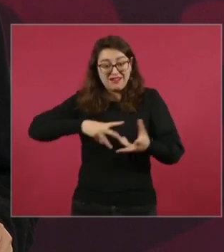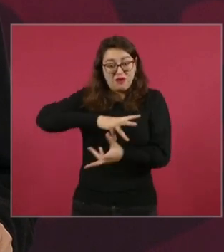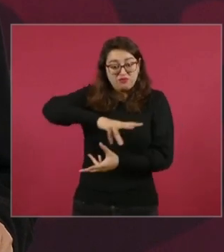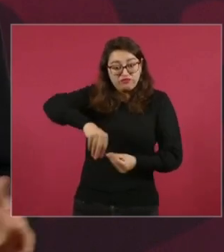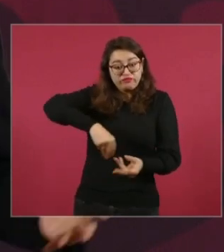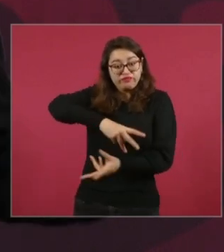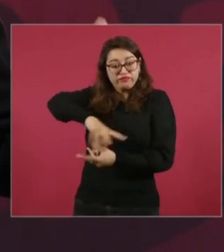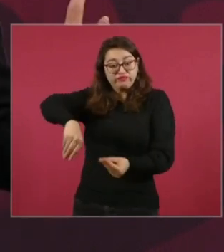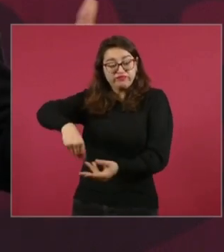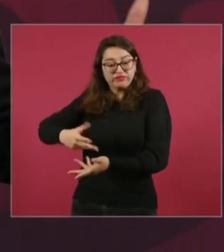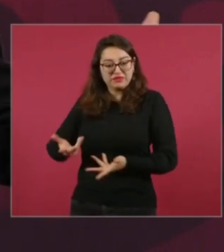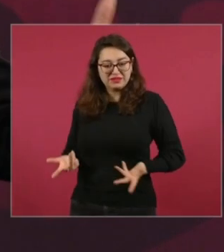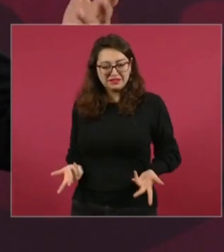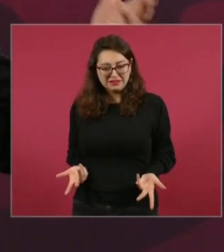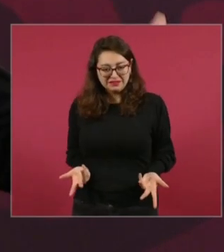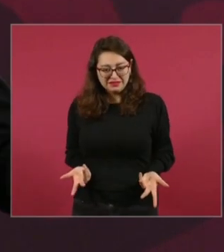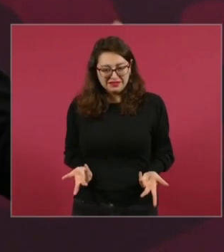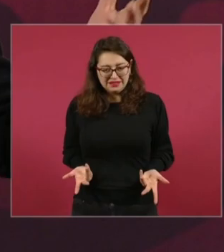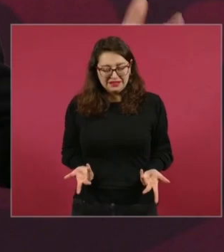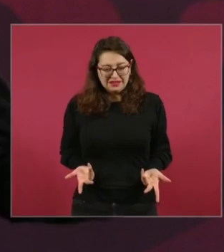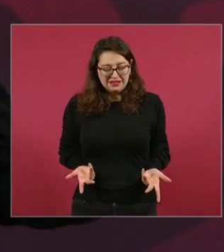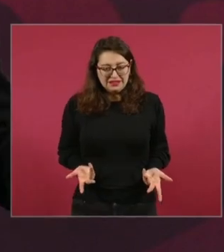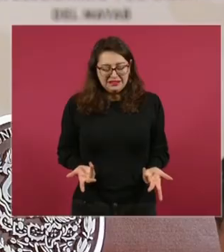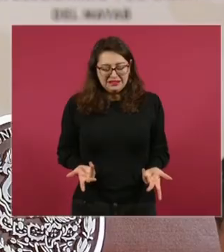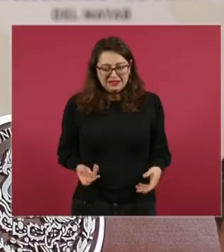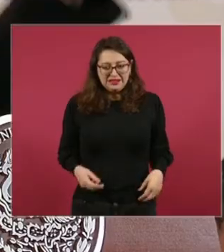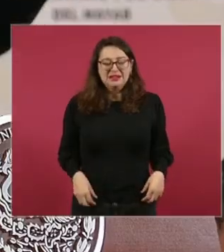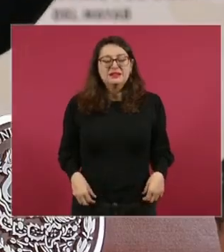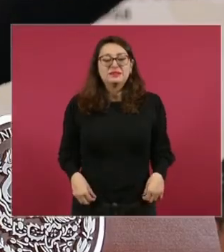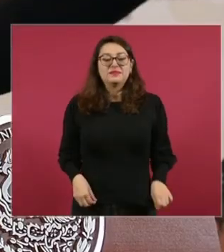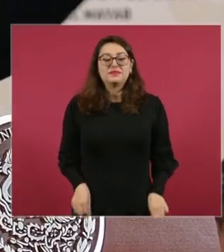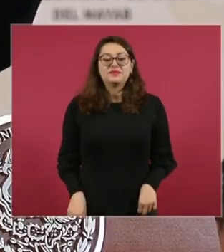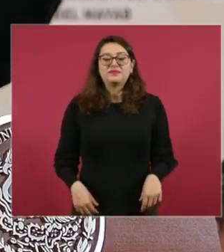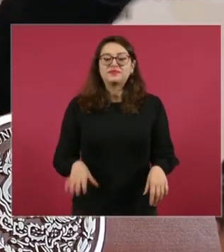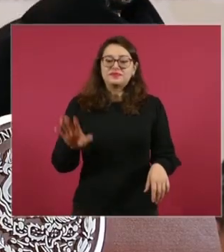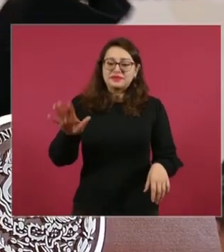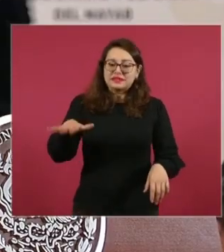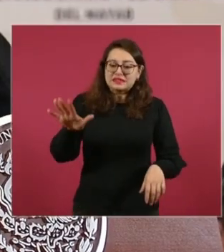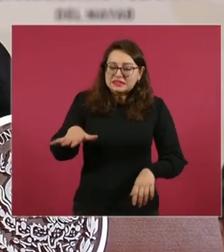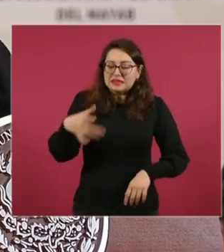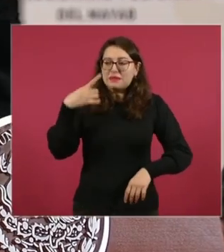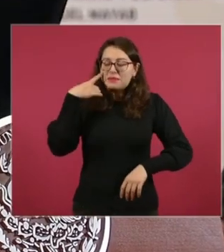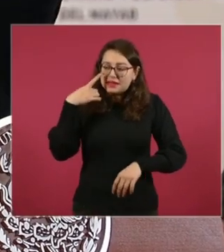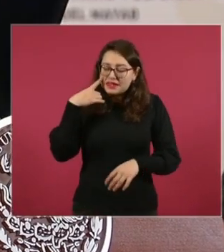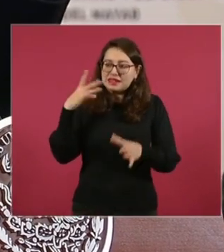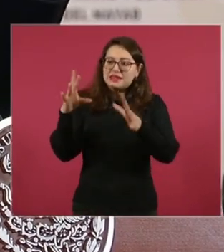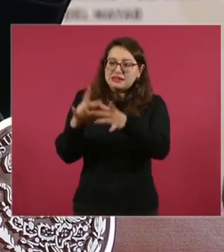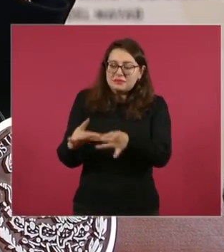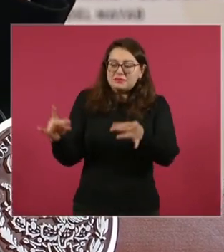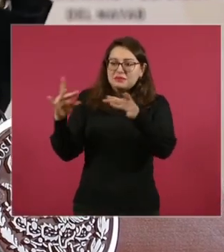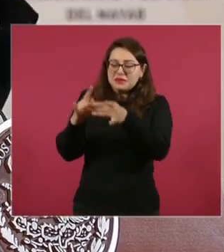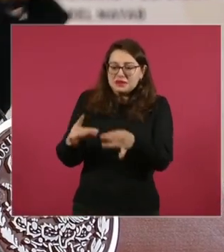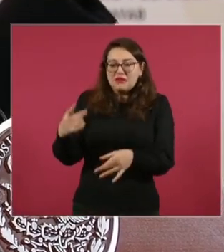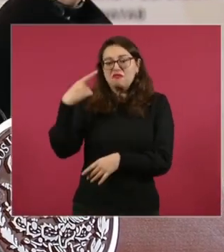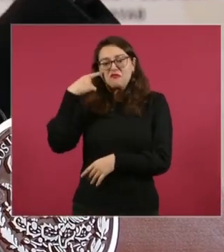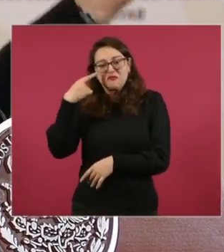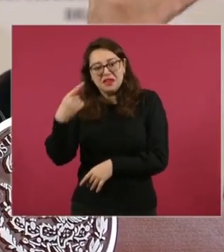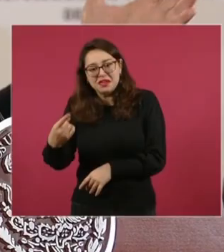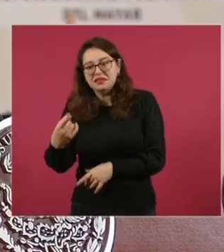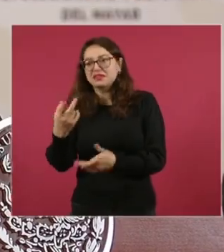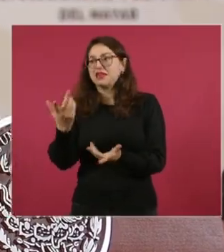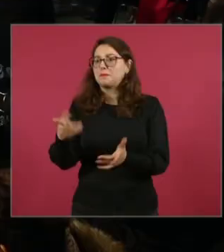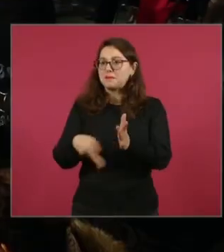Entonces, cómo hacerle, es decir, a ver, no se puede porque además es un